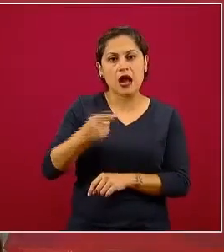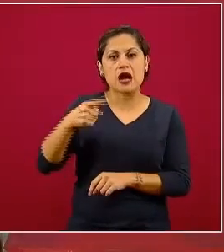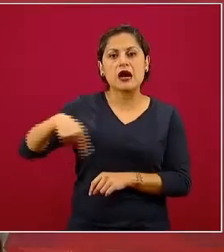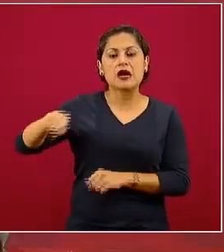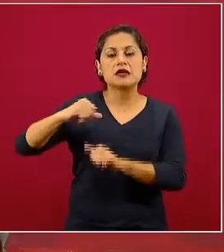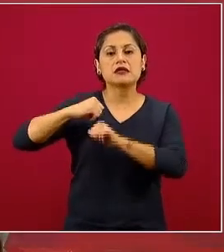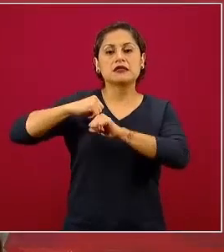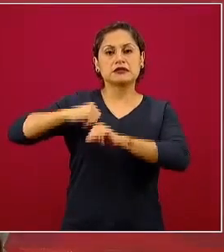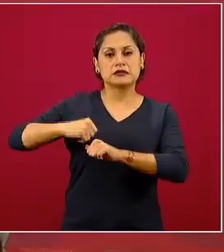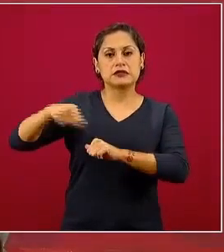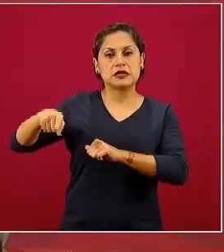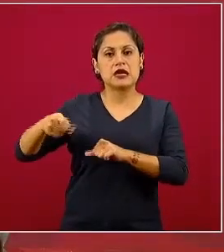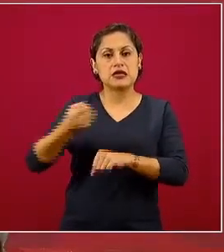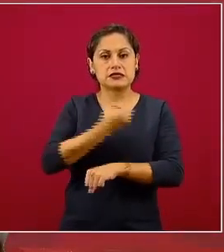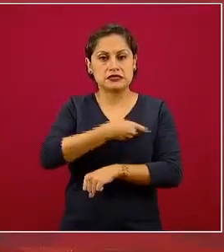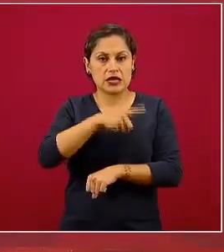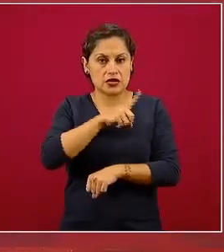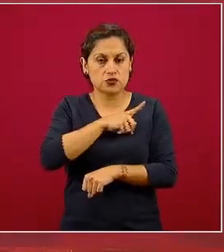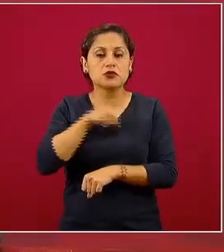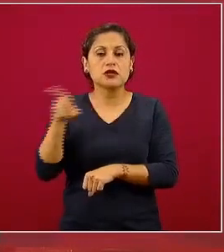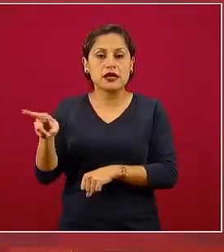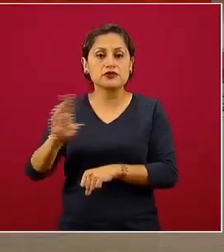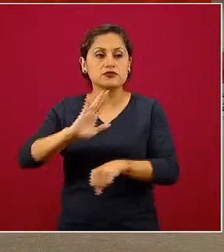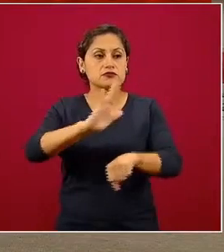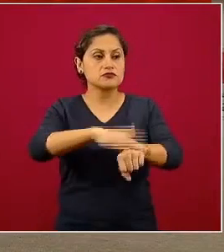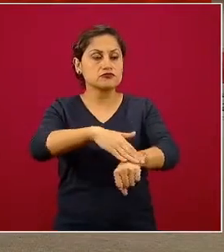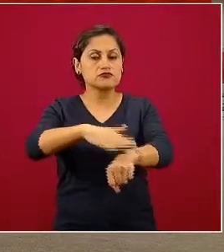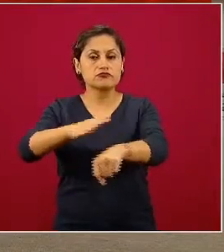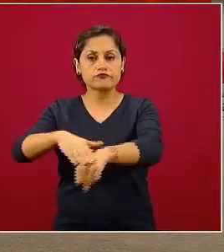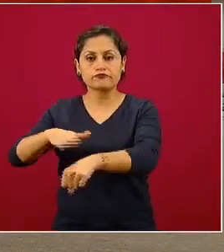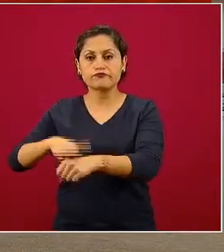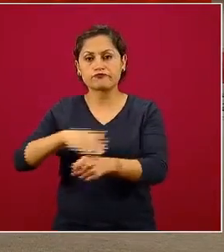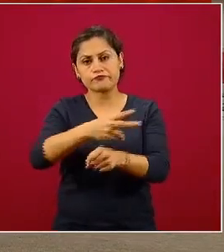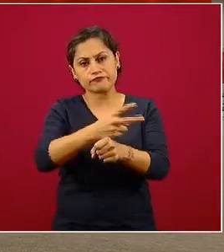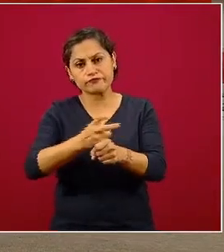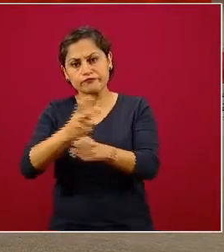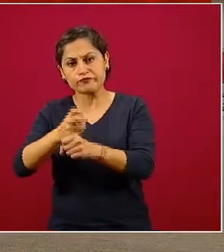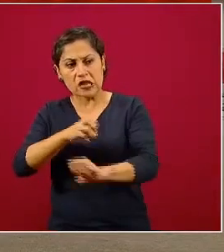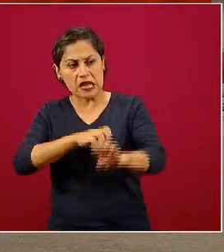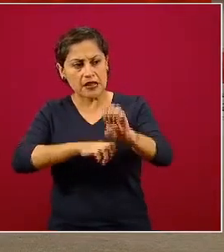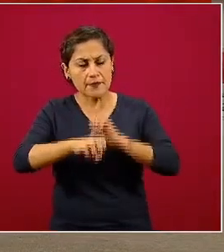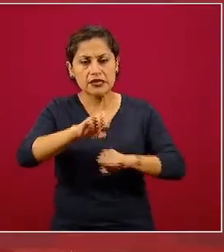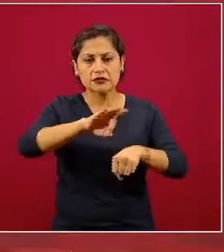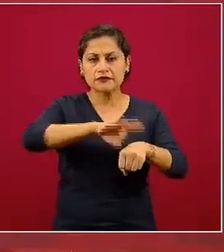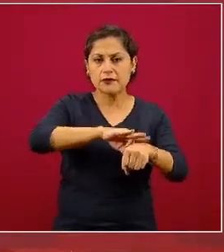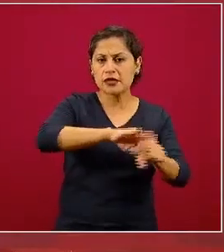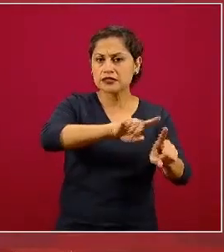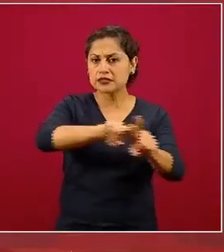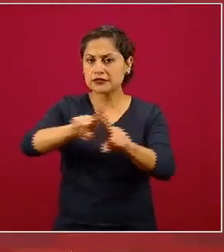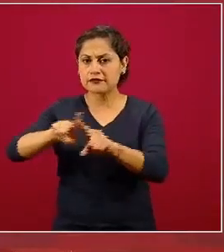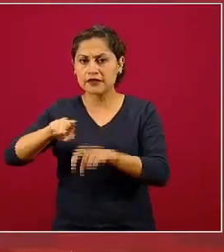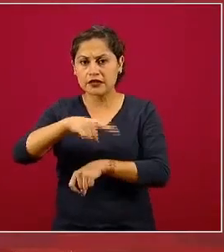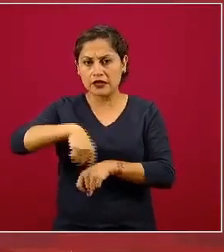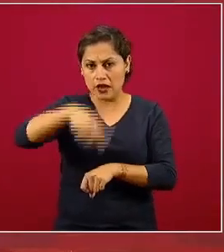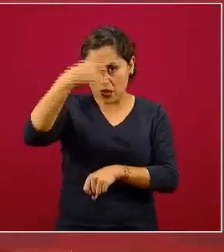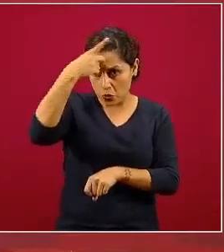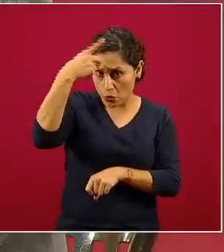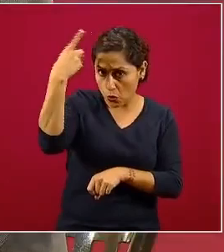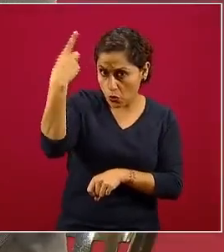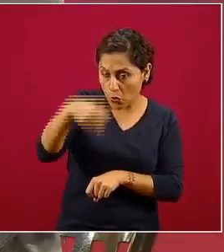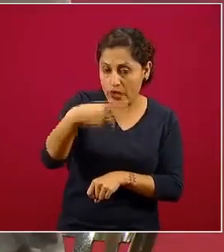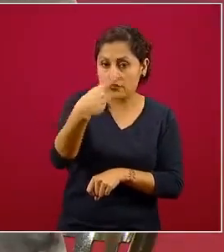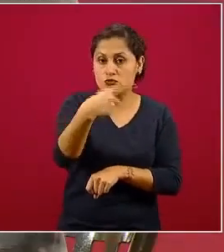salud precisamente ha invitado a las distintas compañías o firmas de propietarias de cadenas